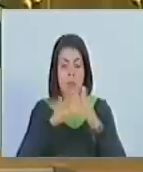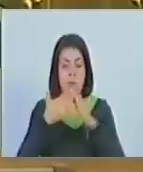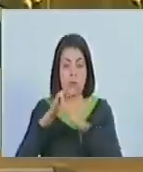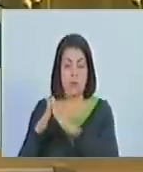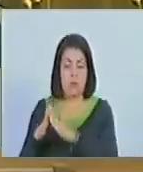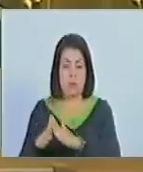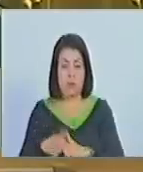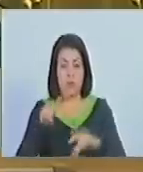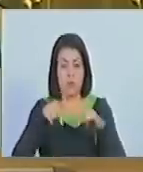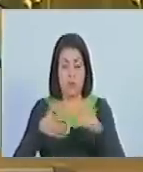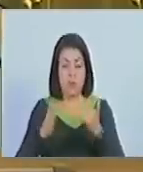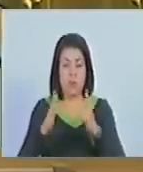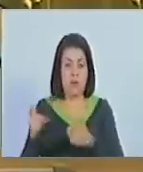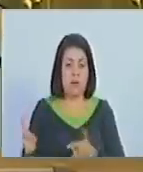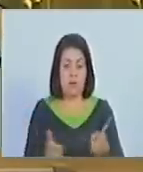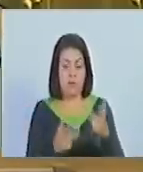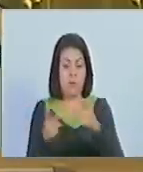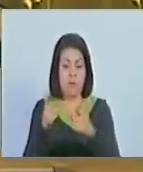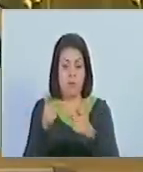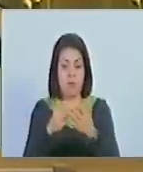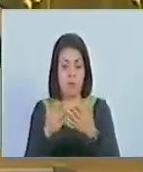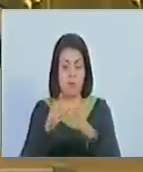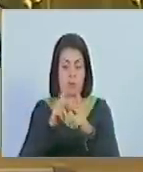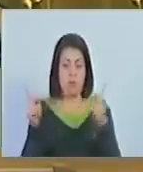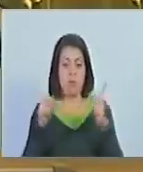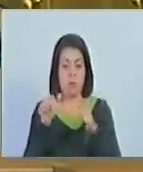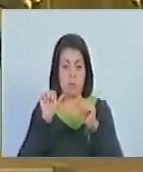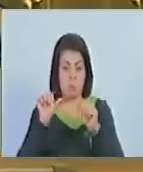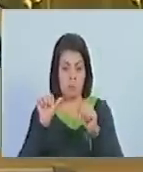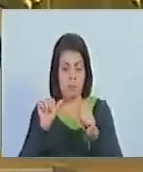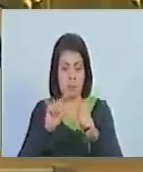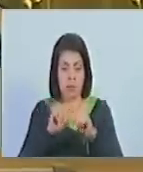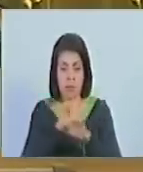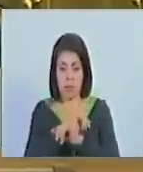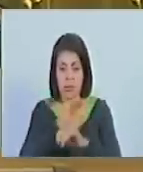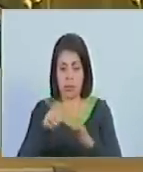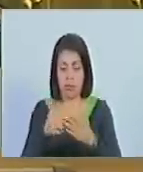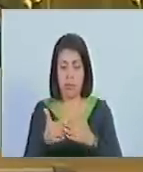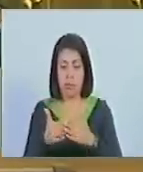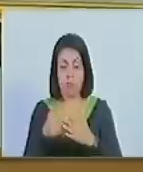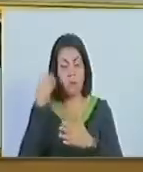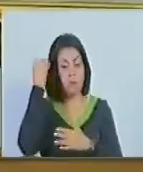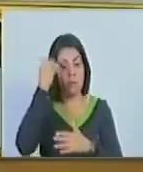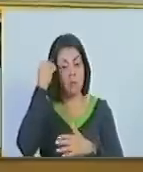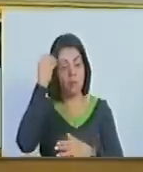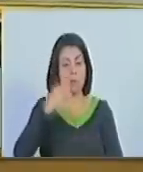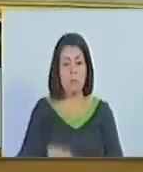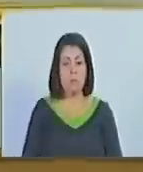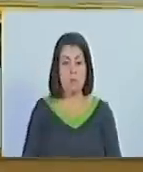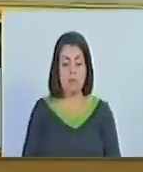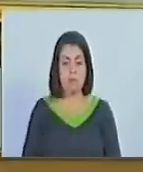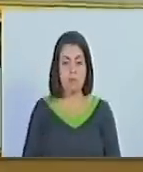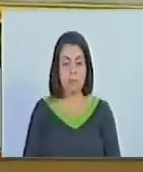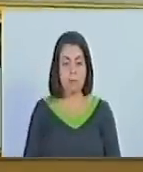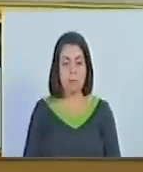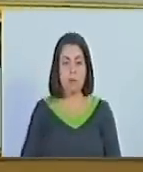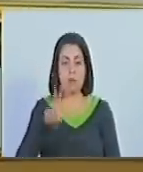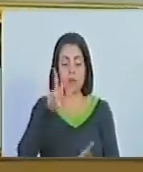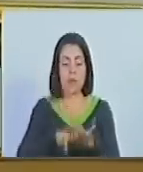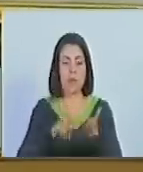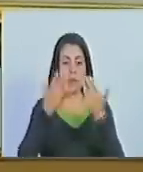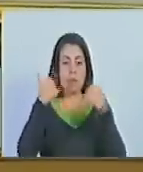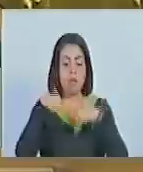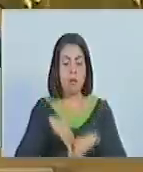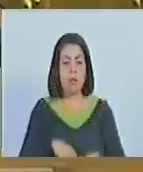de servicios públicos, bienes y otras atribuciones. Esto, señor presidente. En consideración. Aprobado.